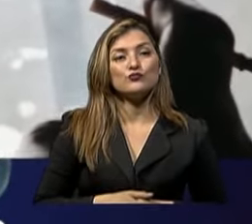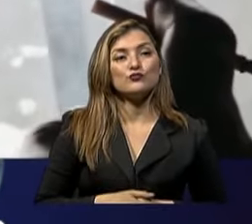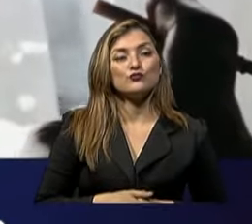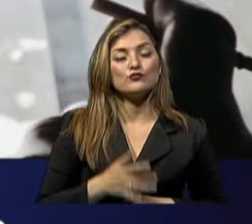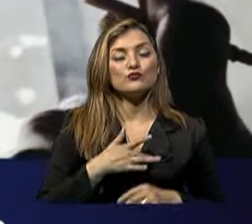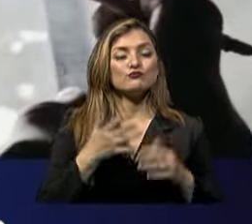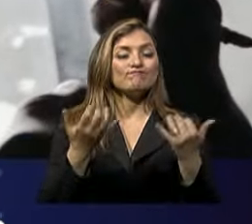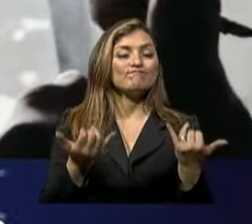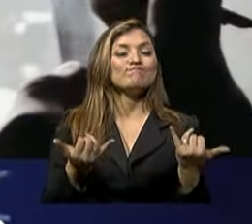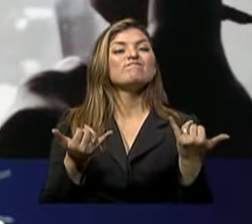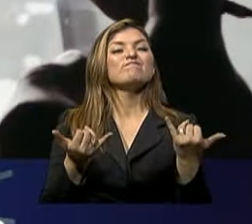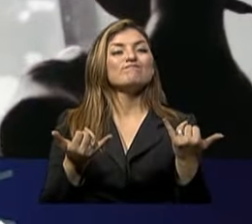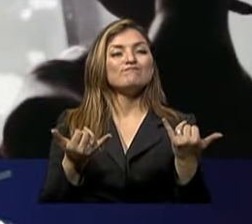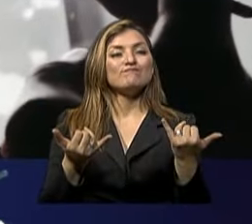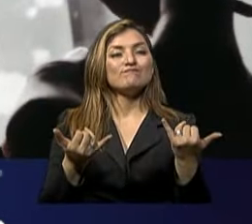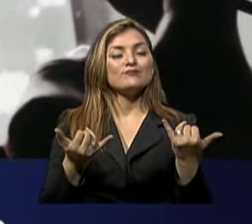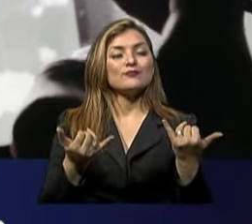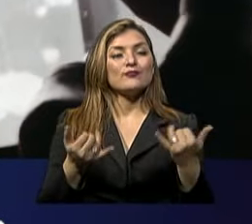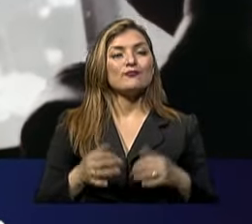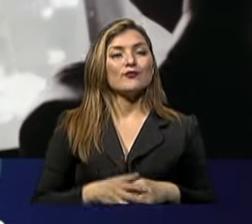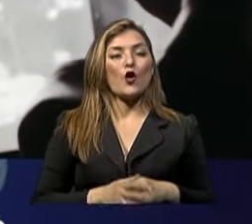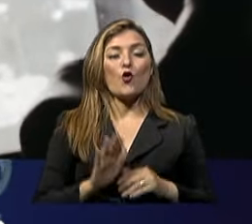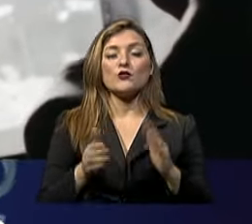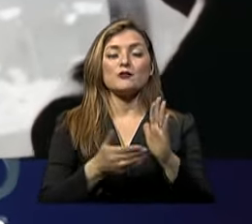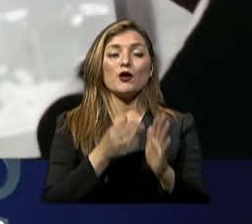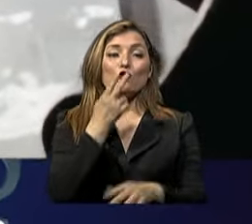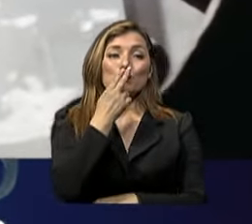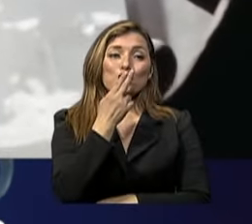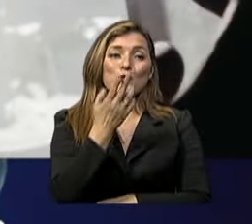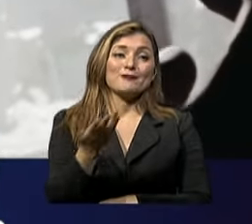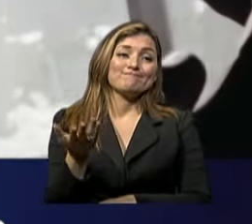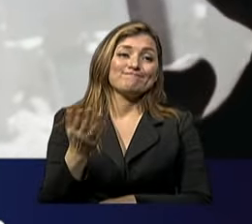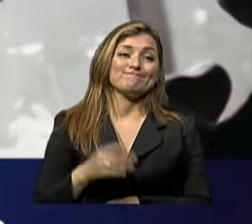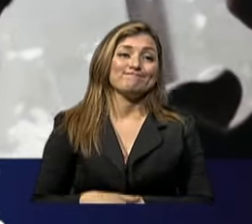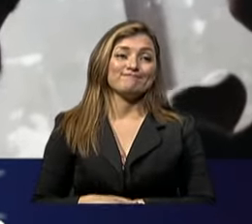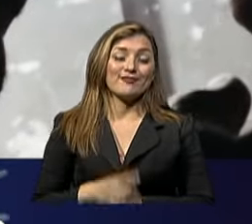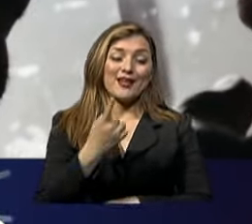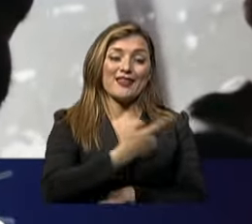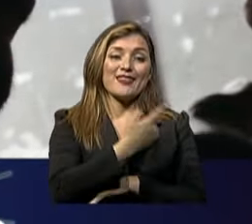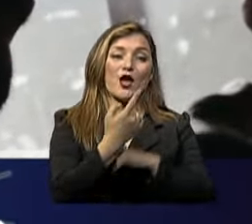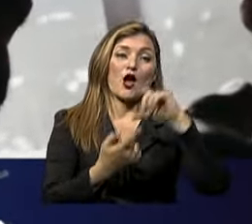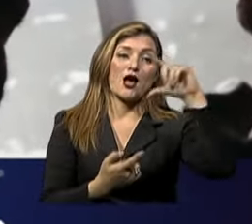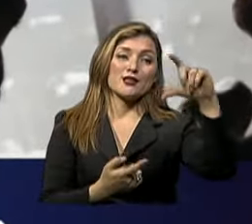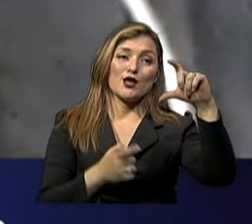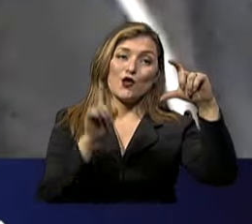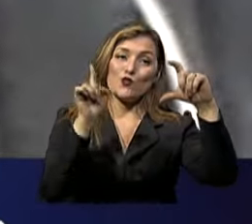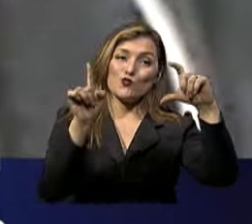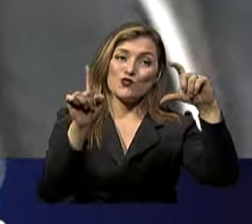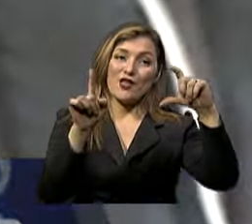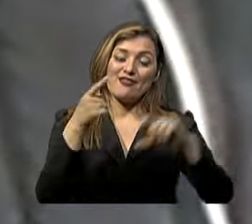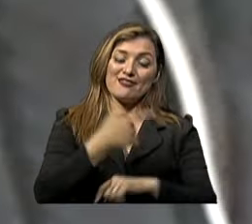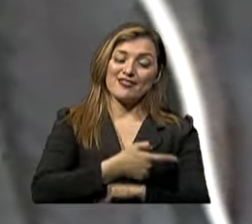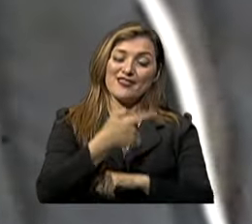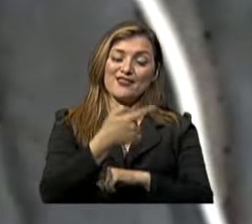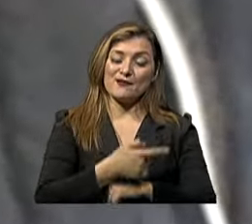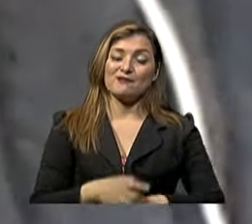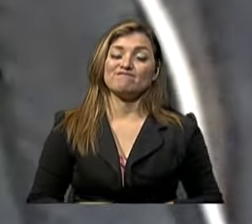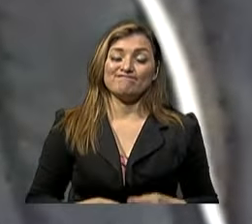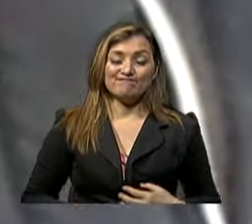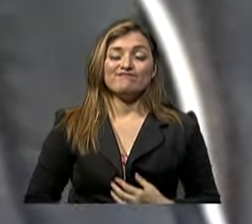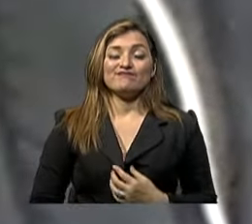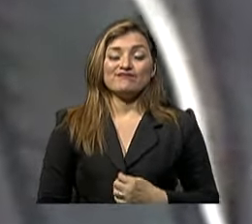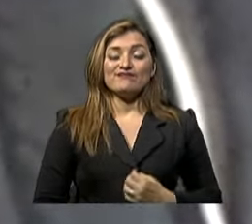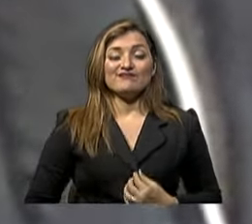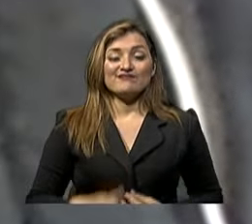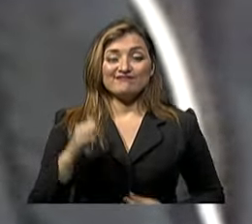Hoy por hoy Nuevamente Estar fumando Una cajetilla diaria Aproximadamente Es lo triste Que uno está